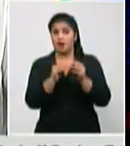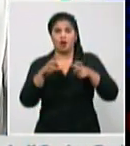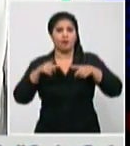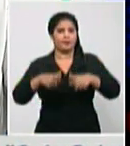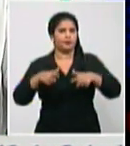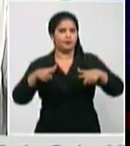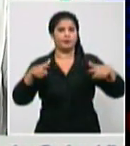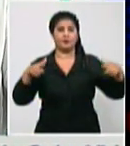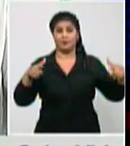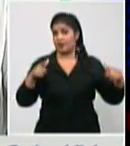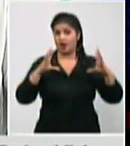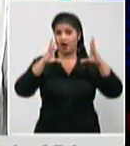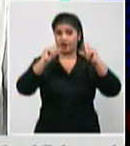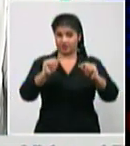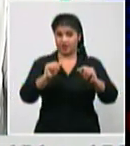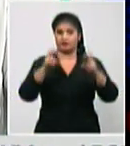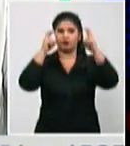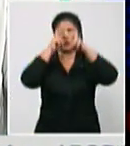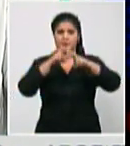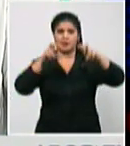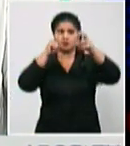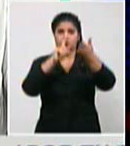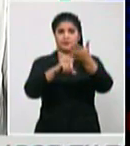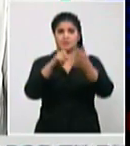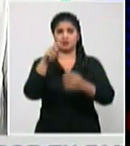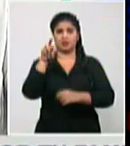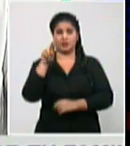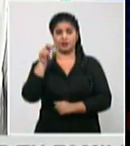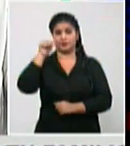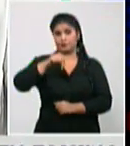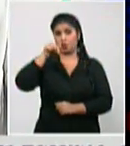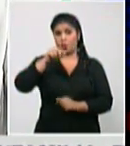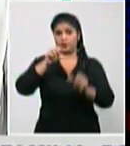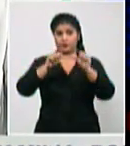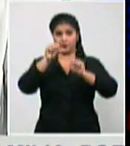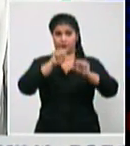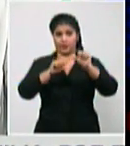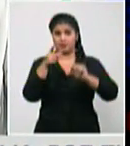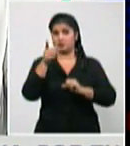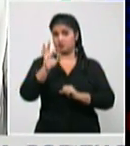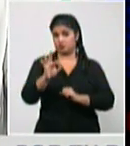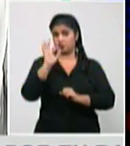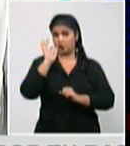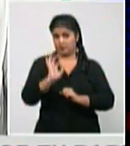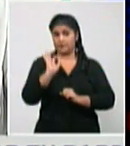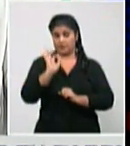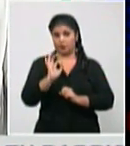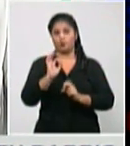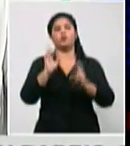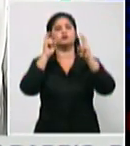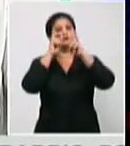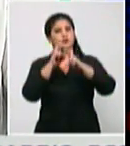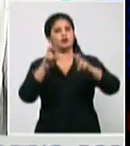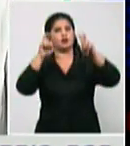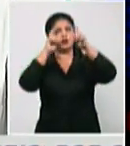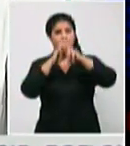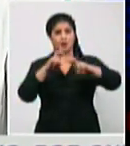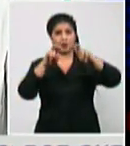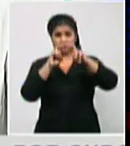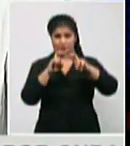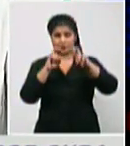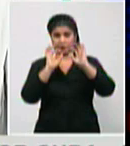hoy nuestro laboratorio está en correspondencia y estamos se está terminando de montar